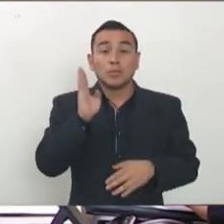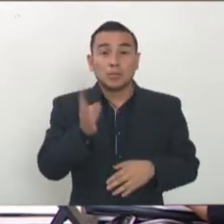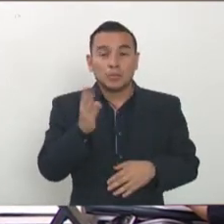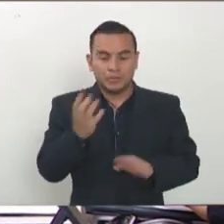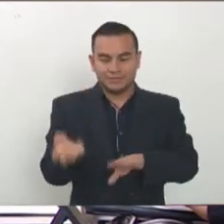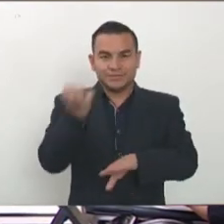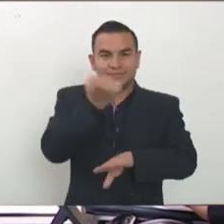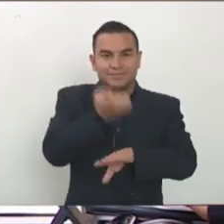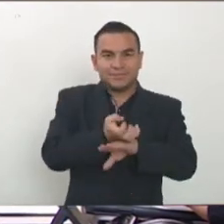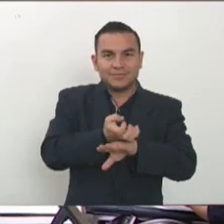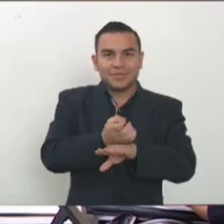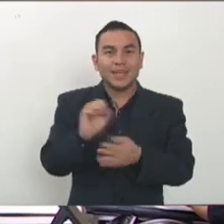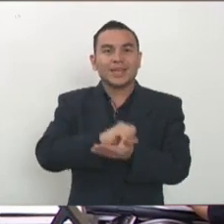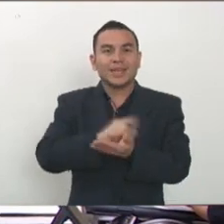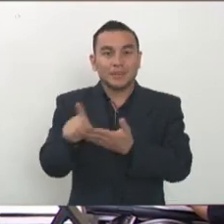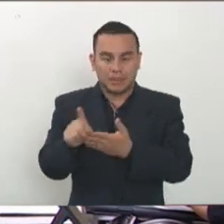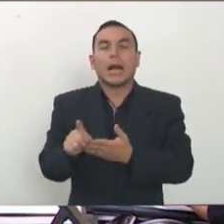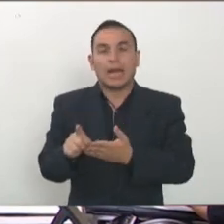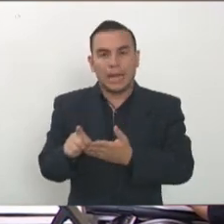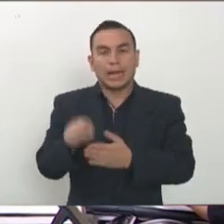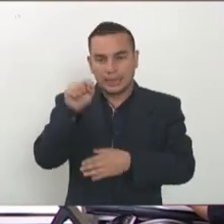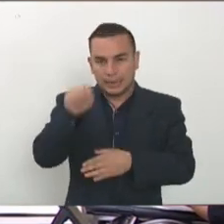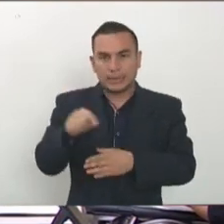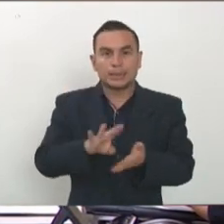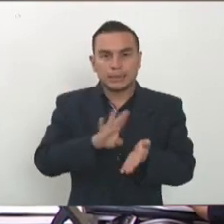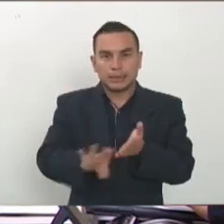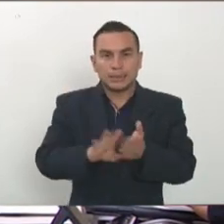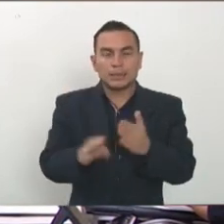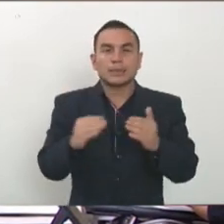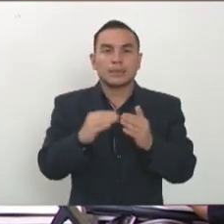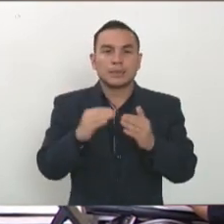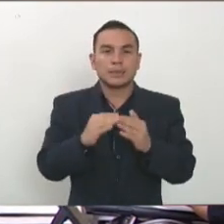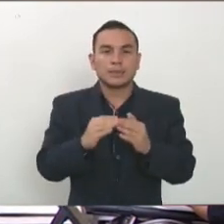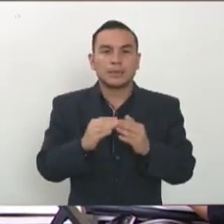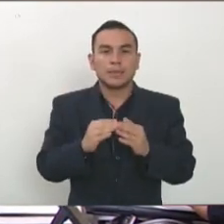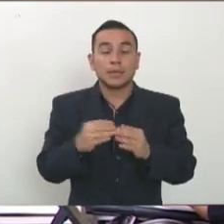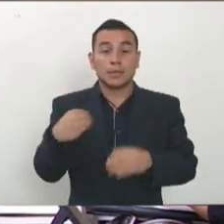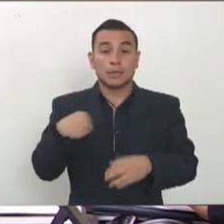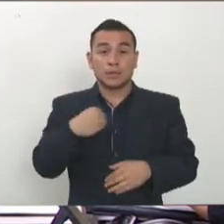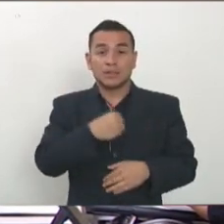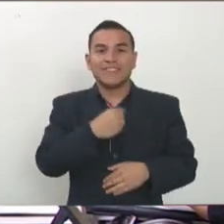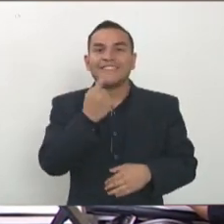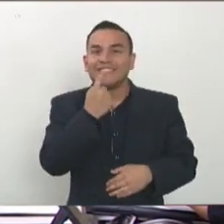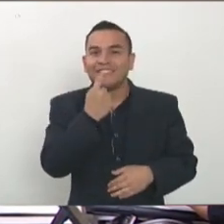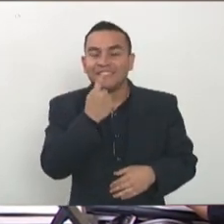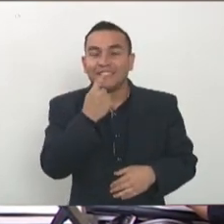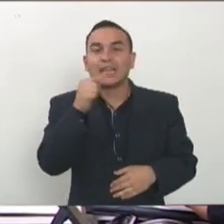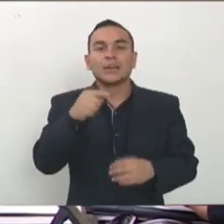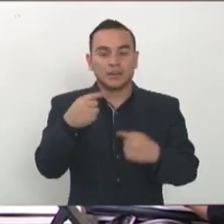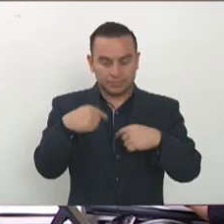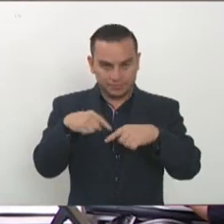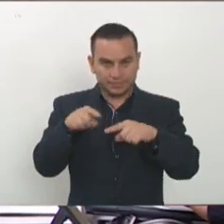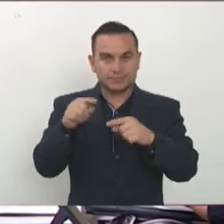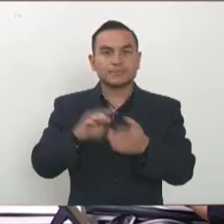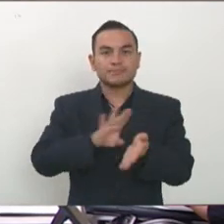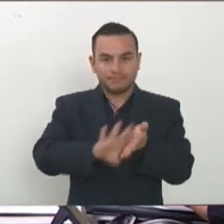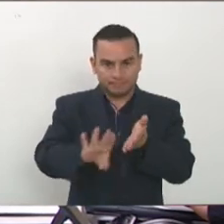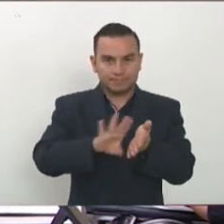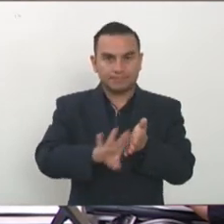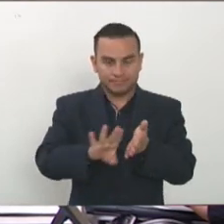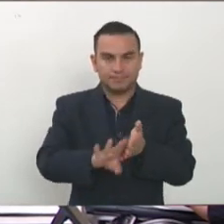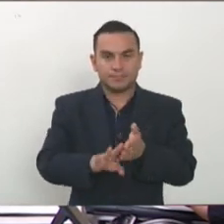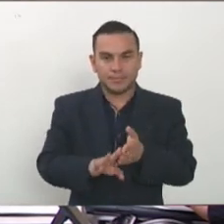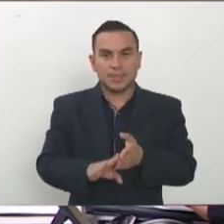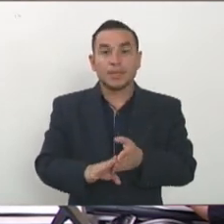cerradas ellos no reciben dinero por ejemplo los odontólogos está prohibida las consultas odontológicas que no sean de emergencia por lo tanto ellos